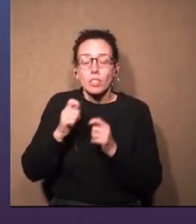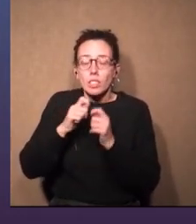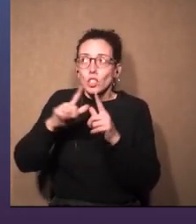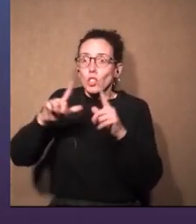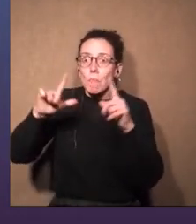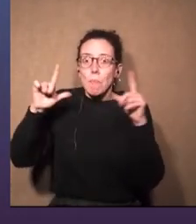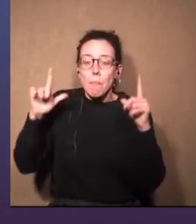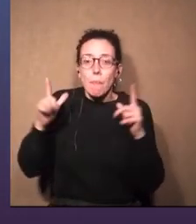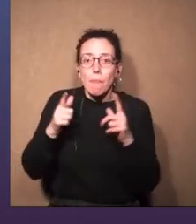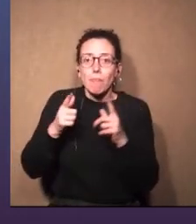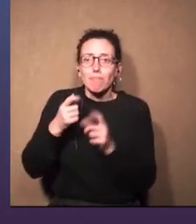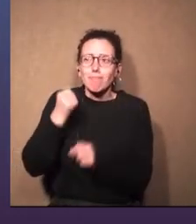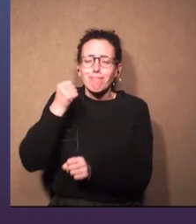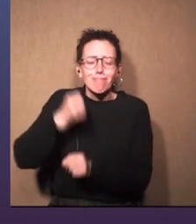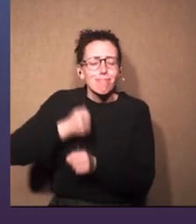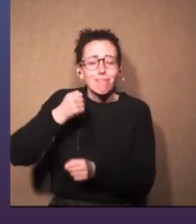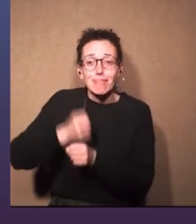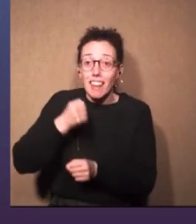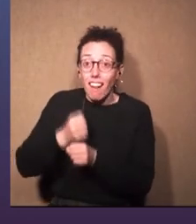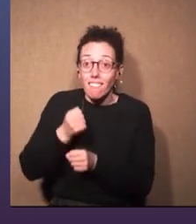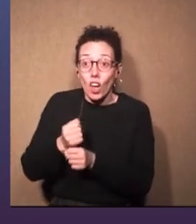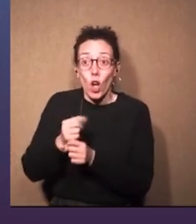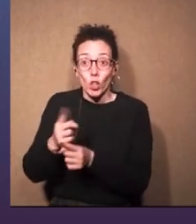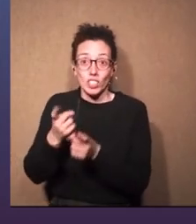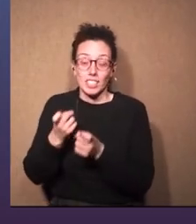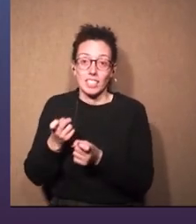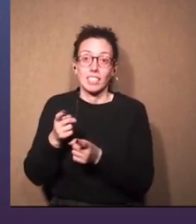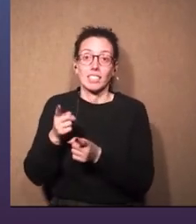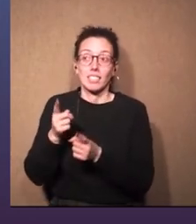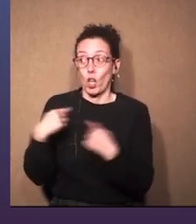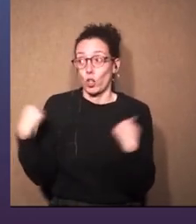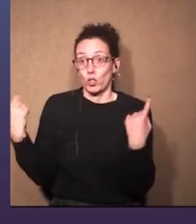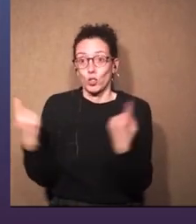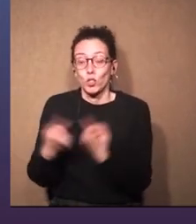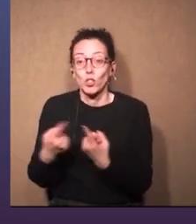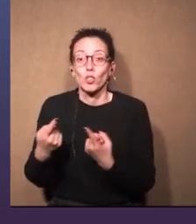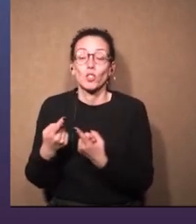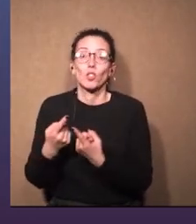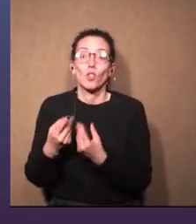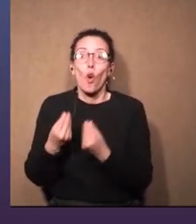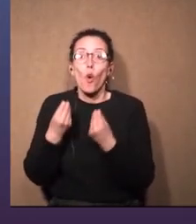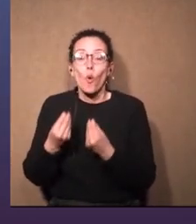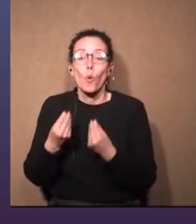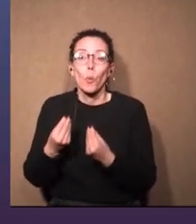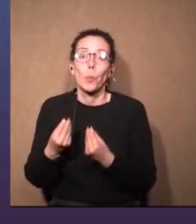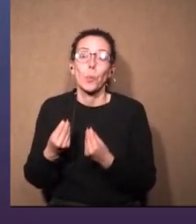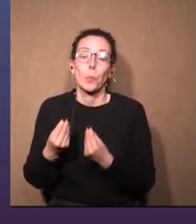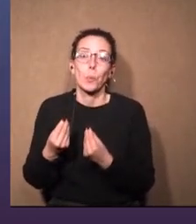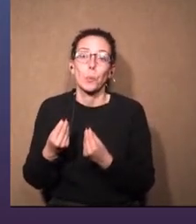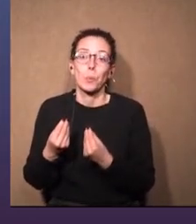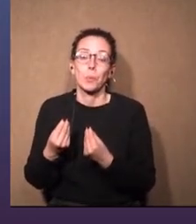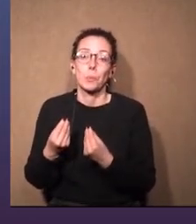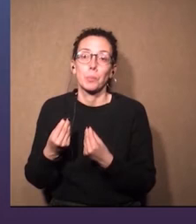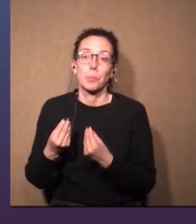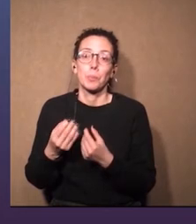asombrando la cantidad de trabajo que hay que hacer en ese sentido, entre nosotros cómo tenemos que